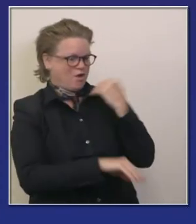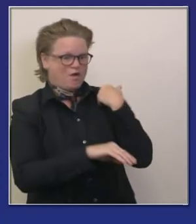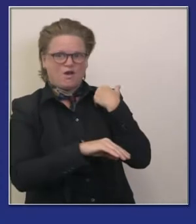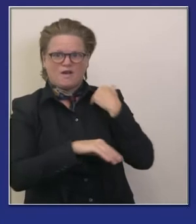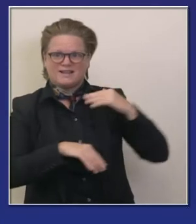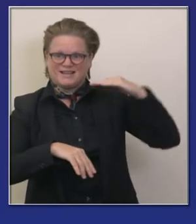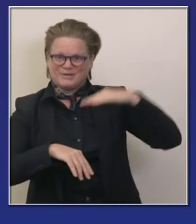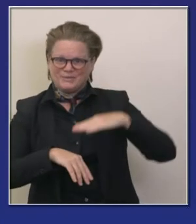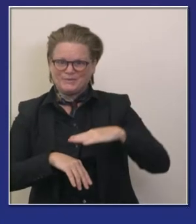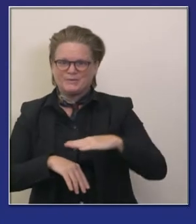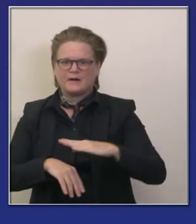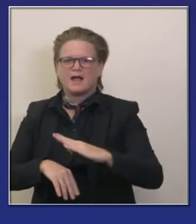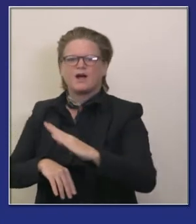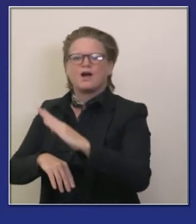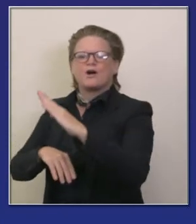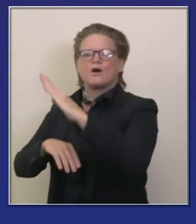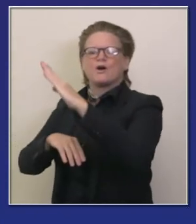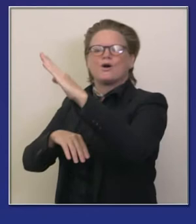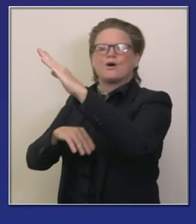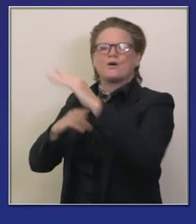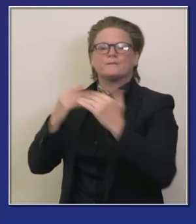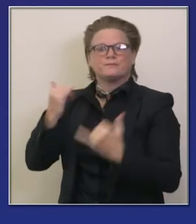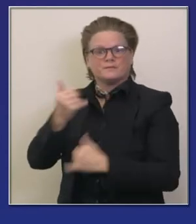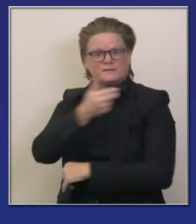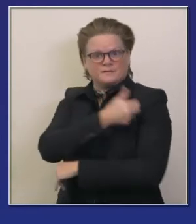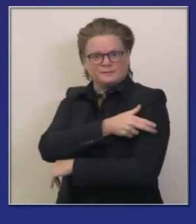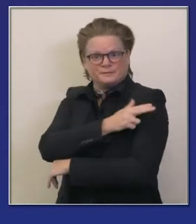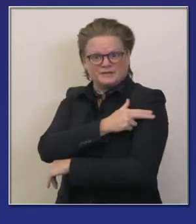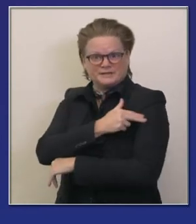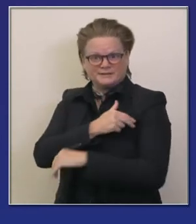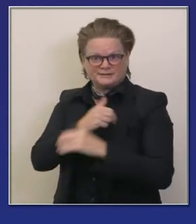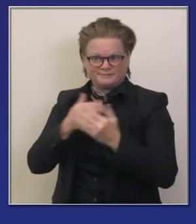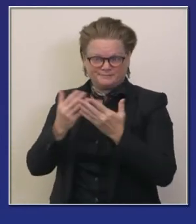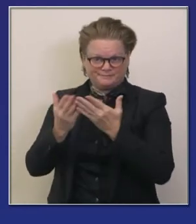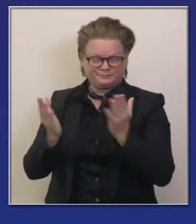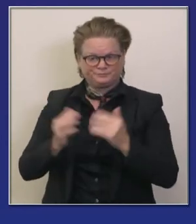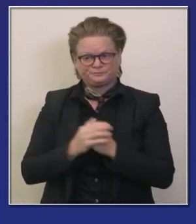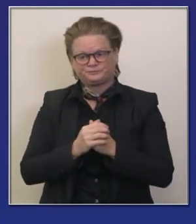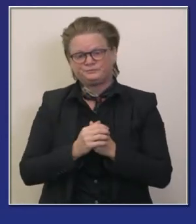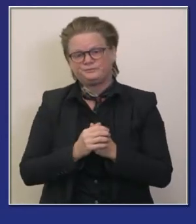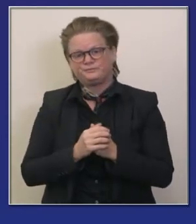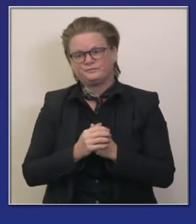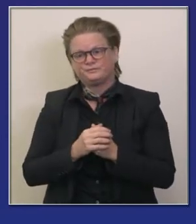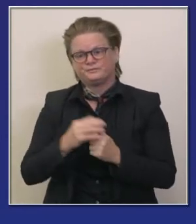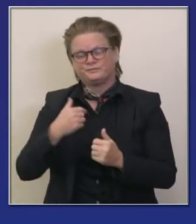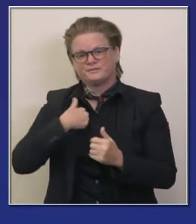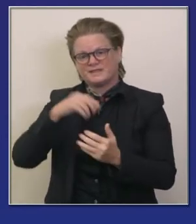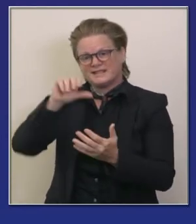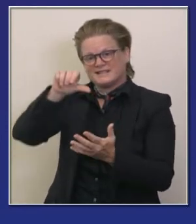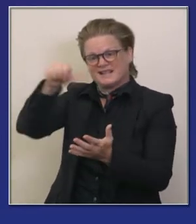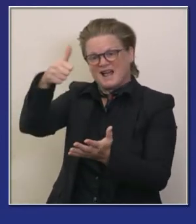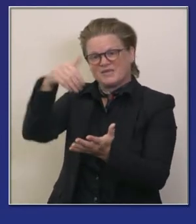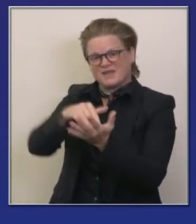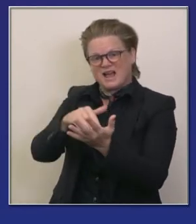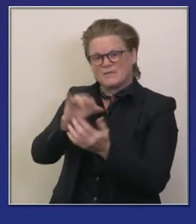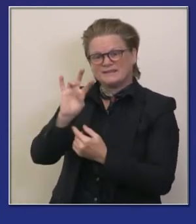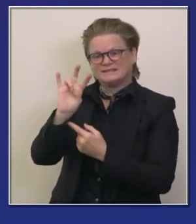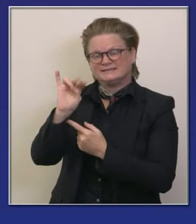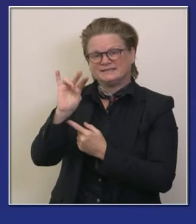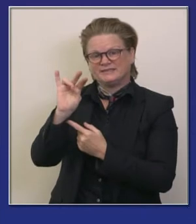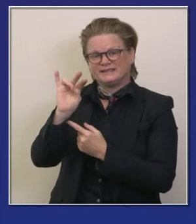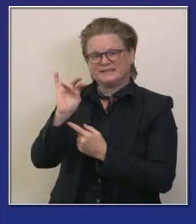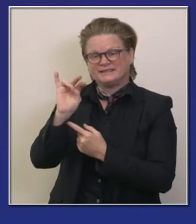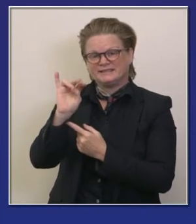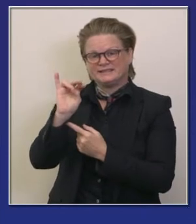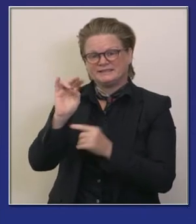estado de california hospitalizaciones estamos ahora con más de 10 mil pacientes en nuestros hospitales aumentos de 72 por